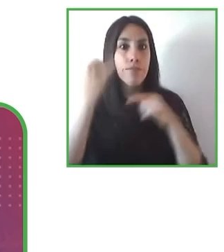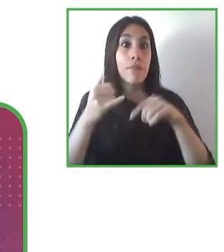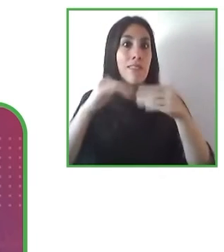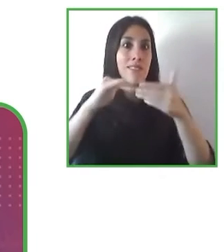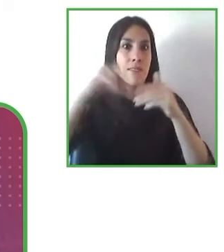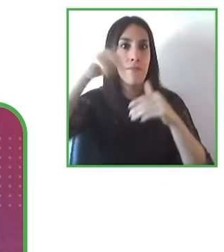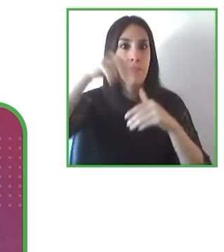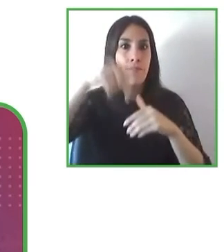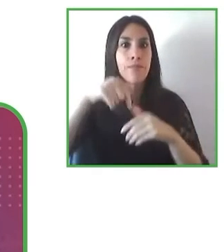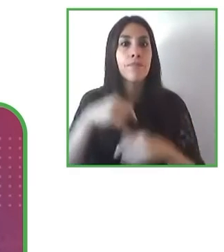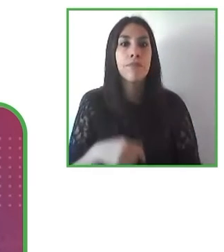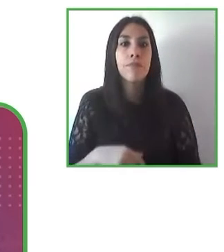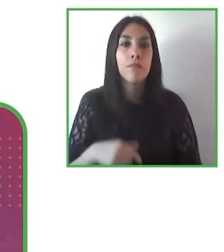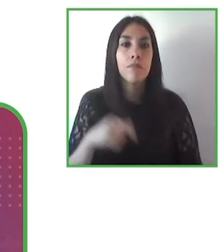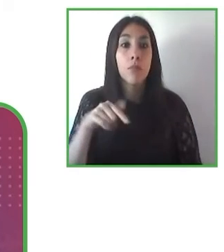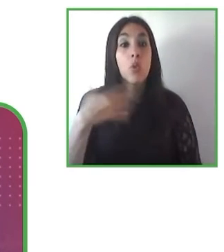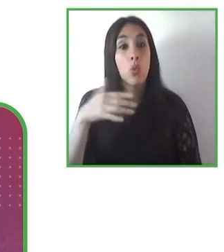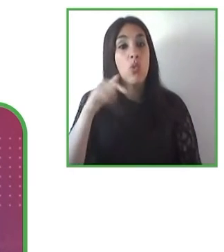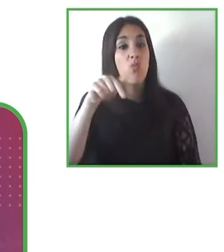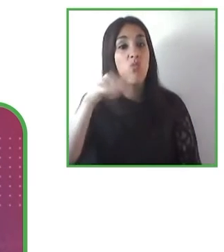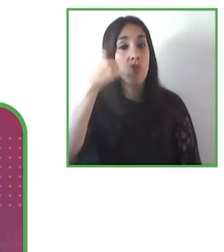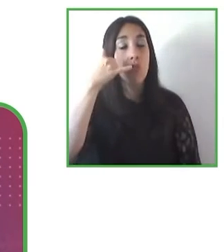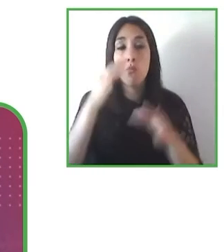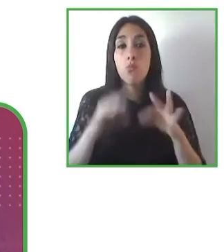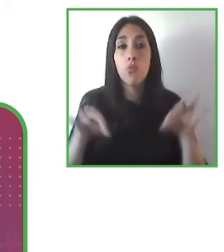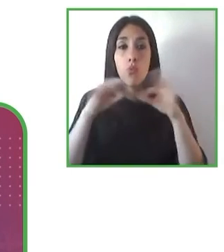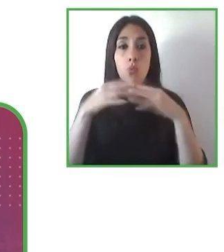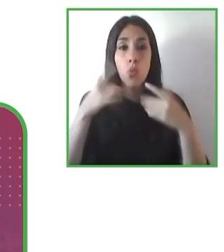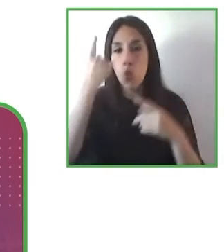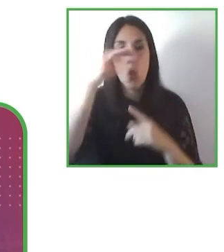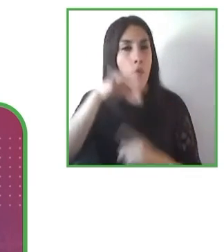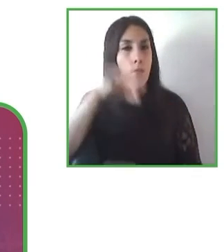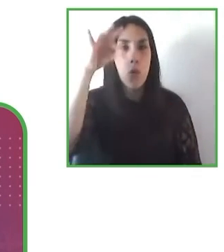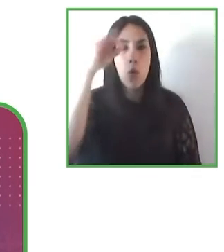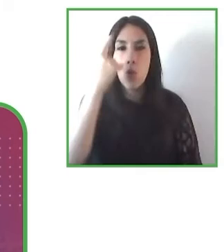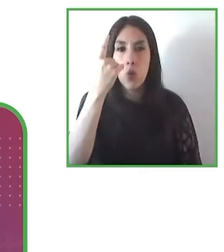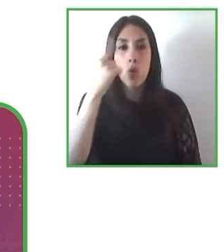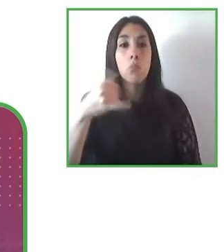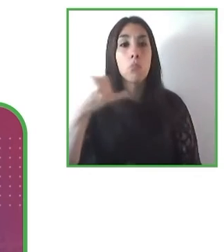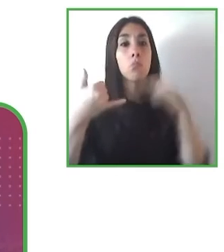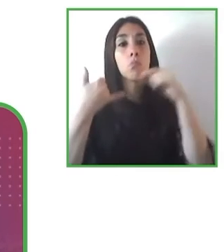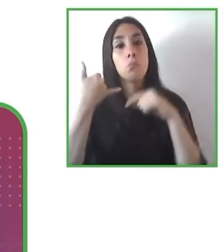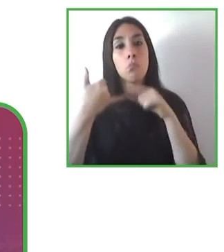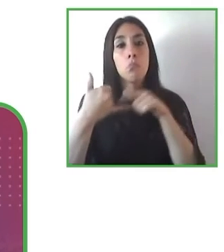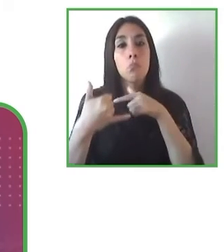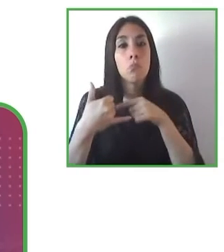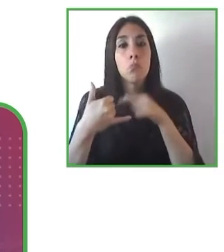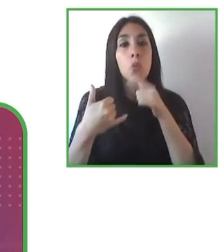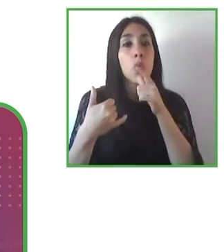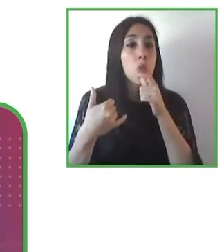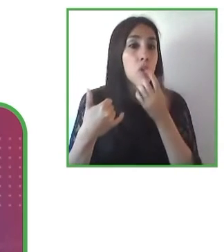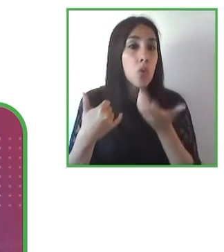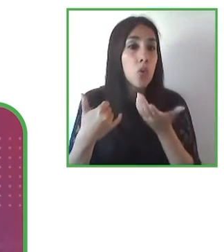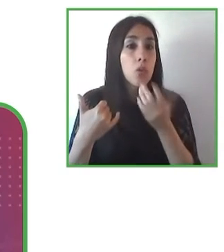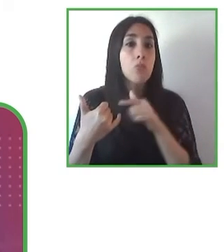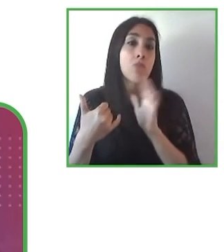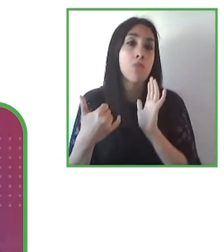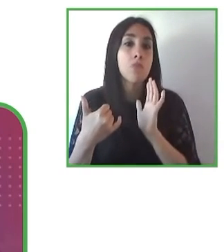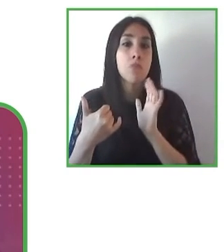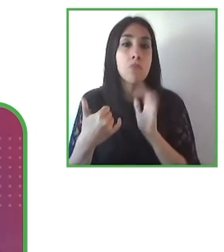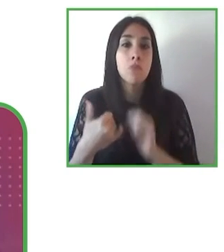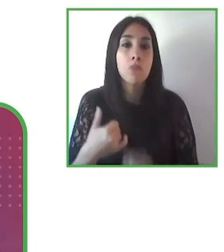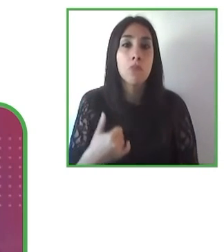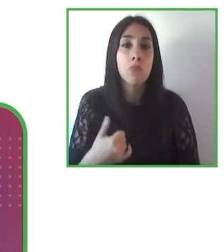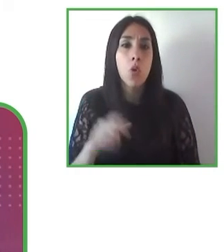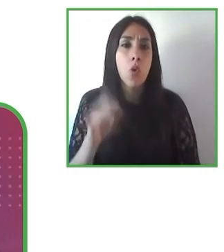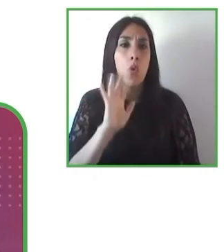que no solamente tenemos los dispositivos que realmente pueden cambiar la vida de las personas pero